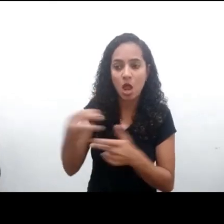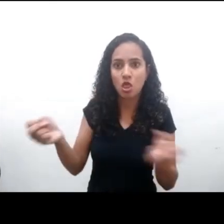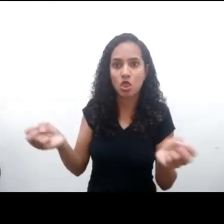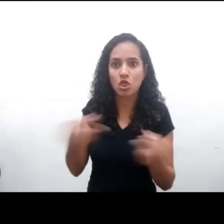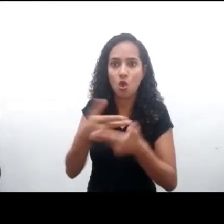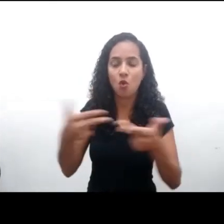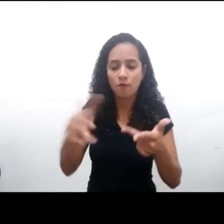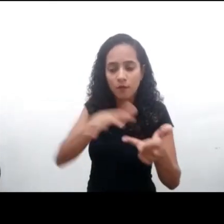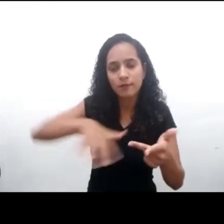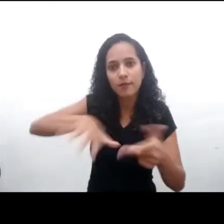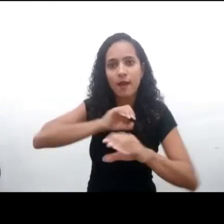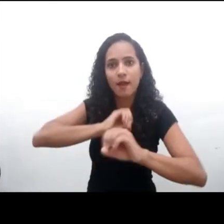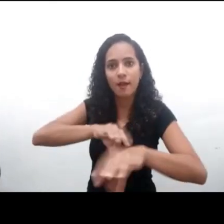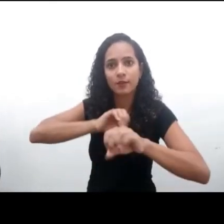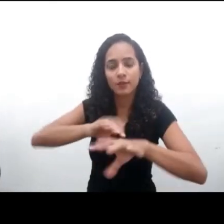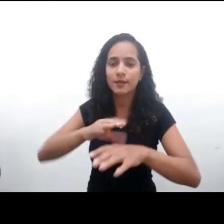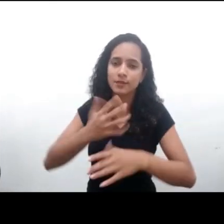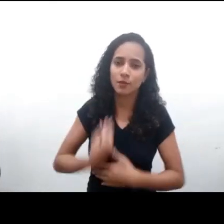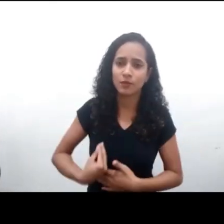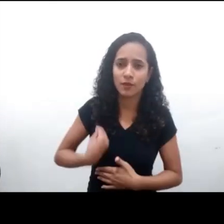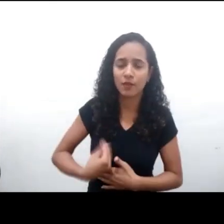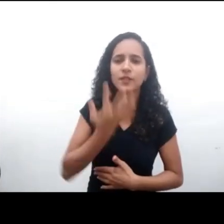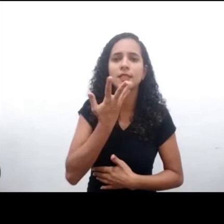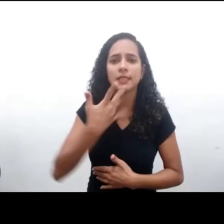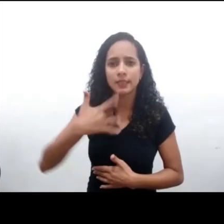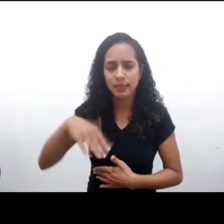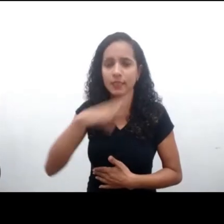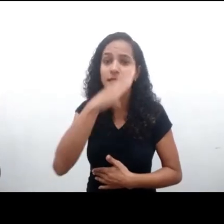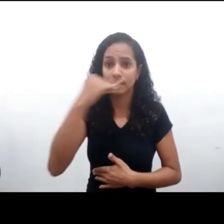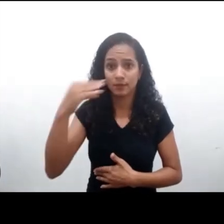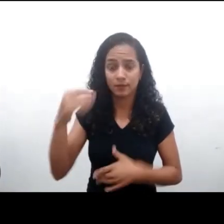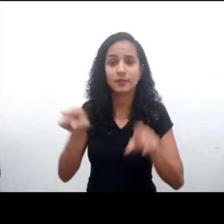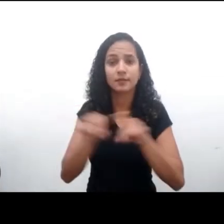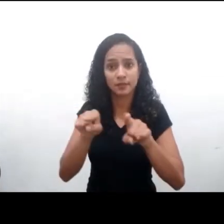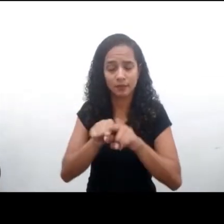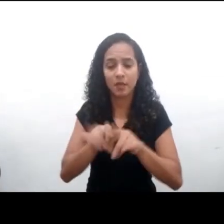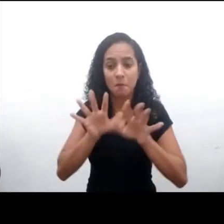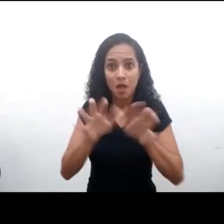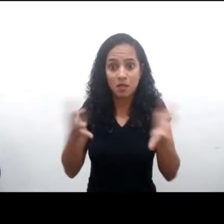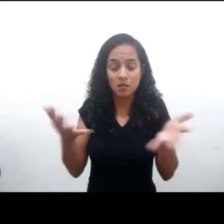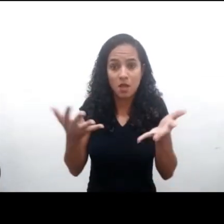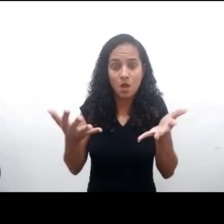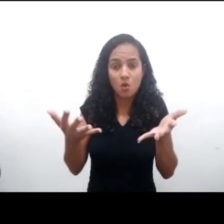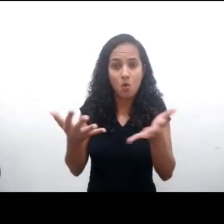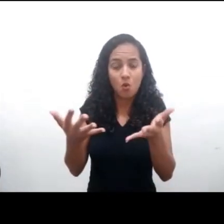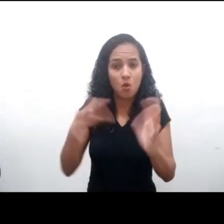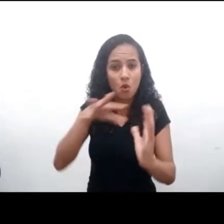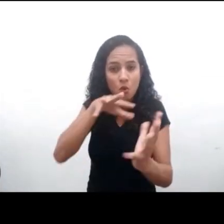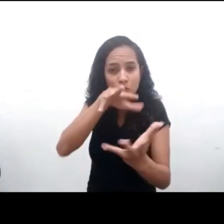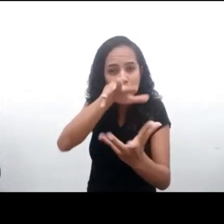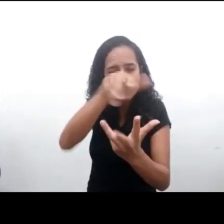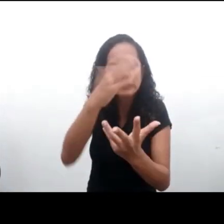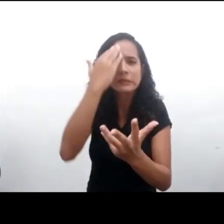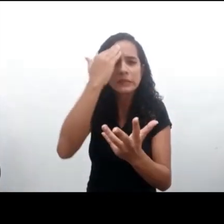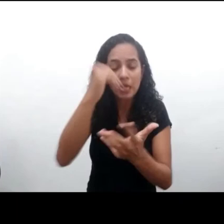adolescentes. Pero este escenario cobra particular relevancia en nuestra América Latina. Una región caracterizada